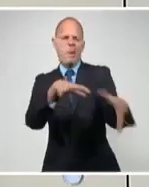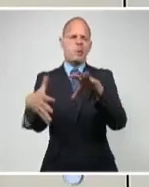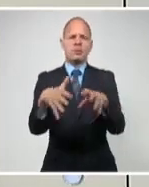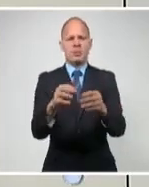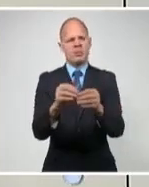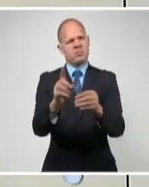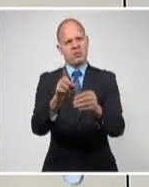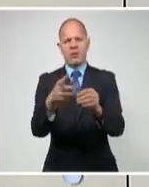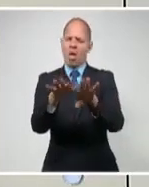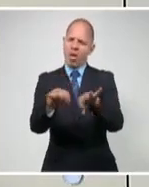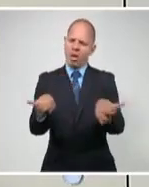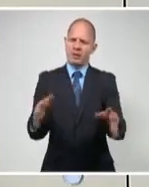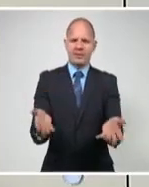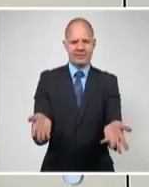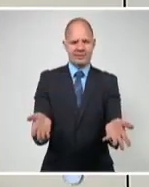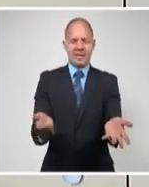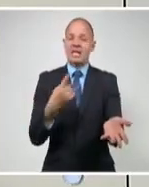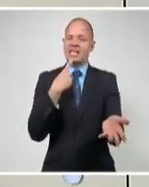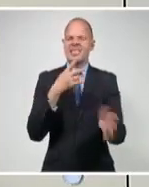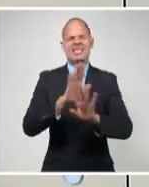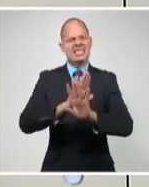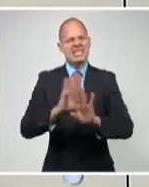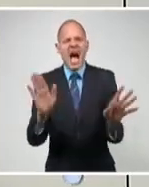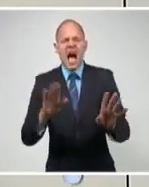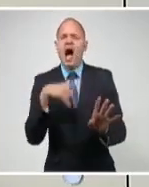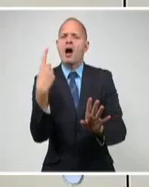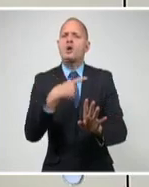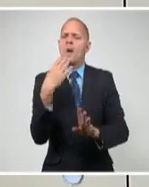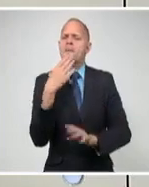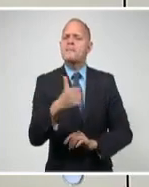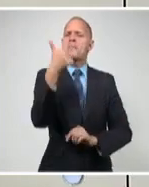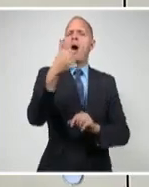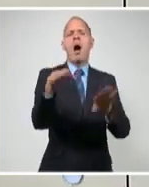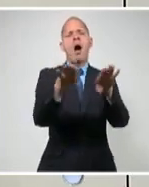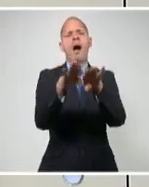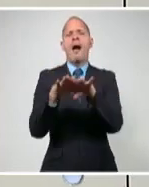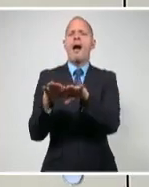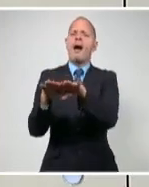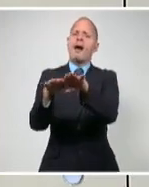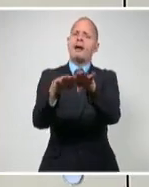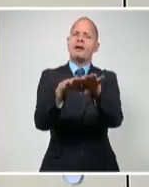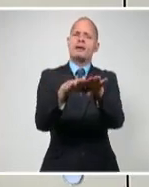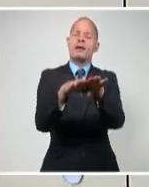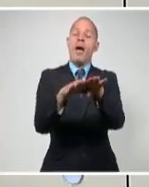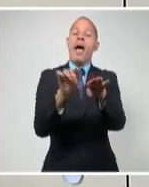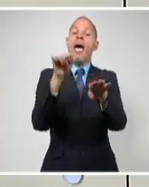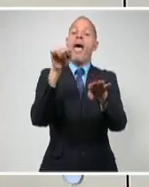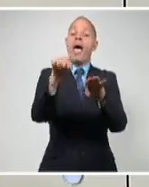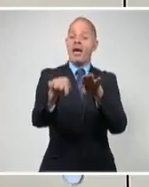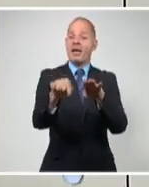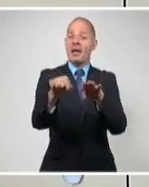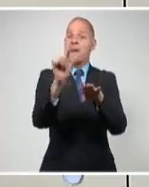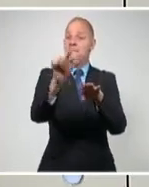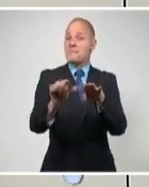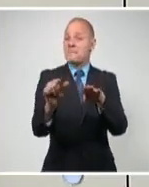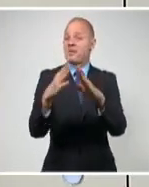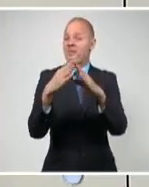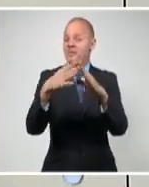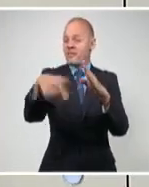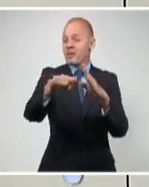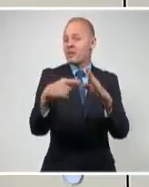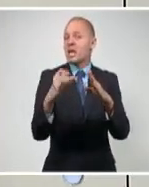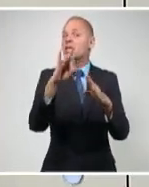triunfalismo, la democracia ha ganado. Allí, donde 70 millones de personas piensan que el nuevo presidente